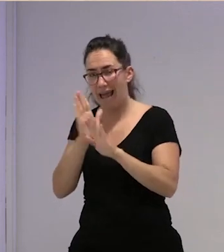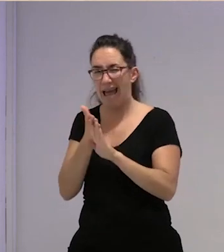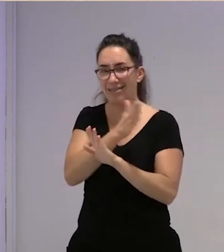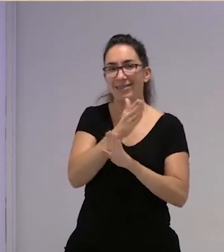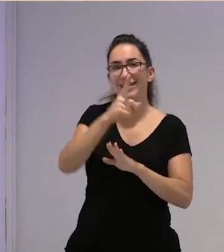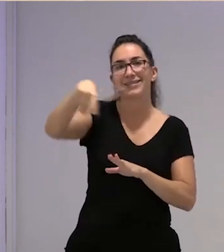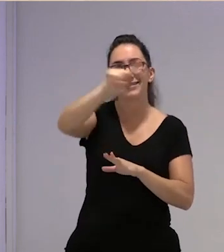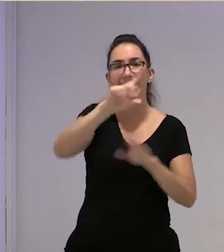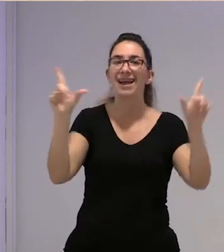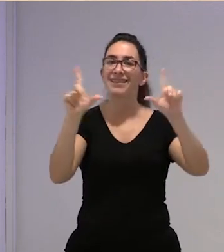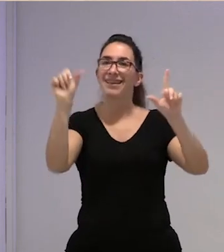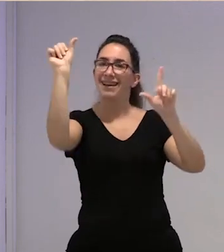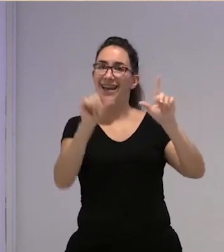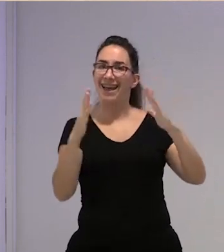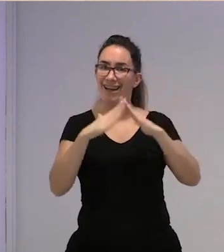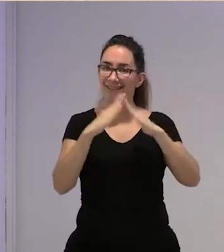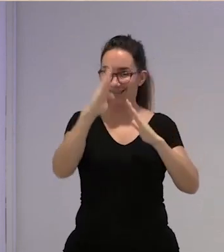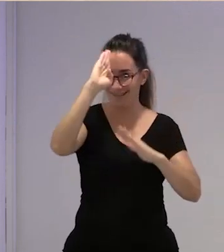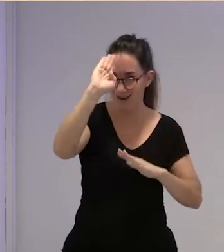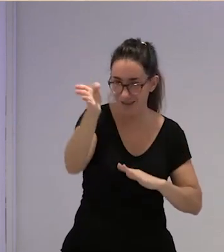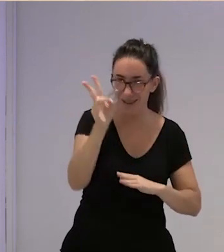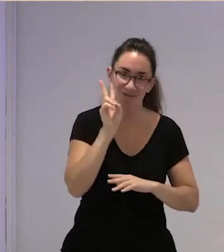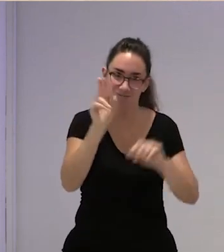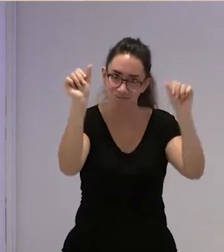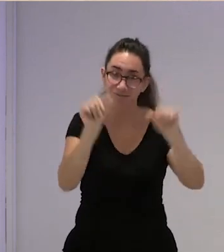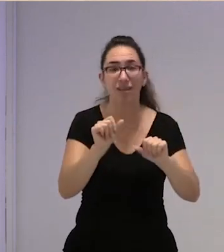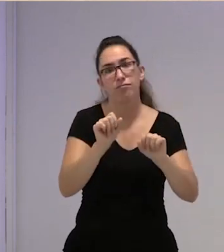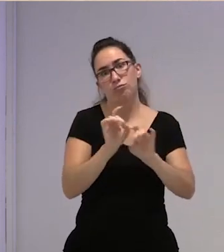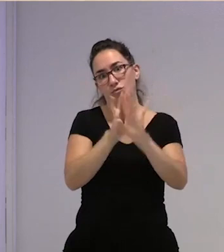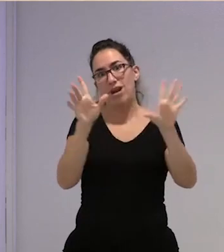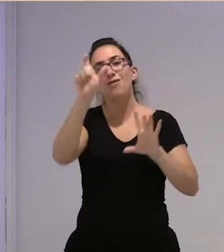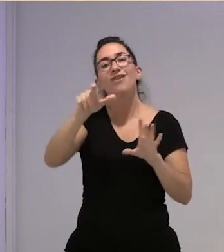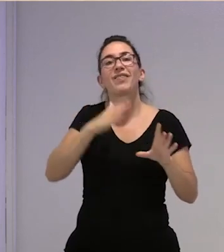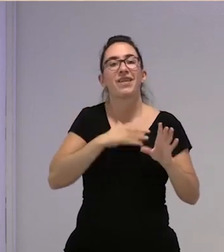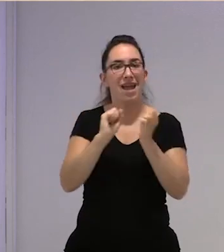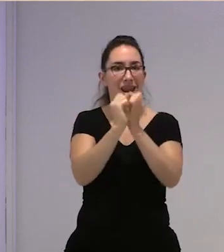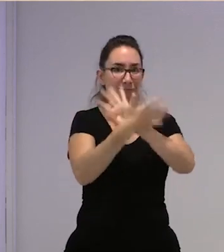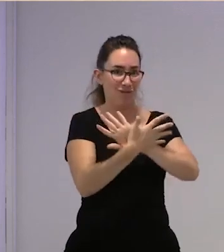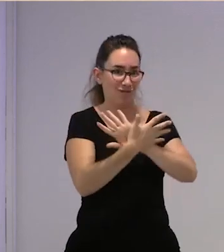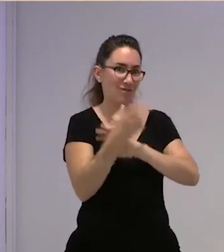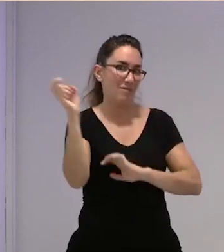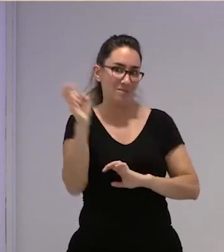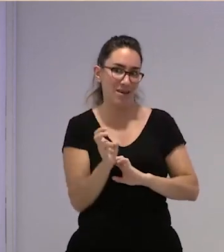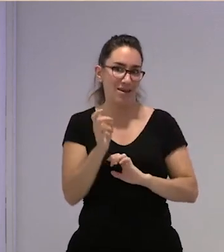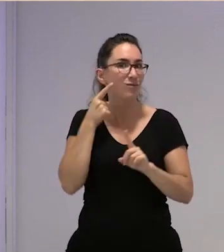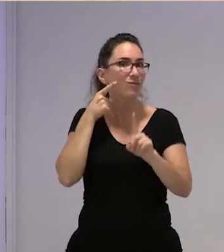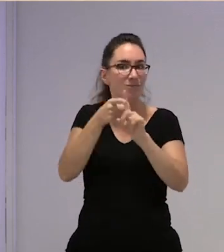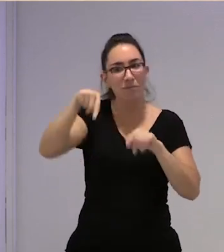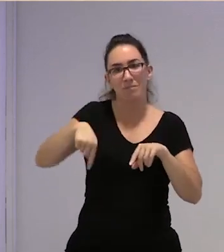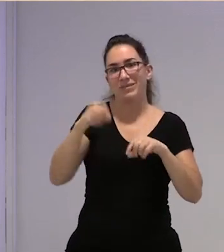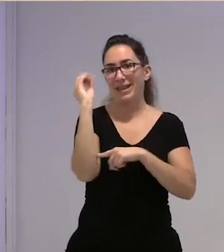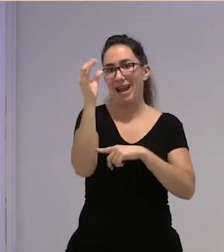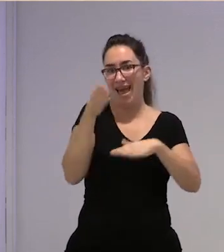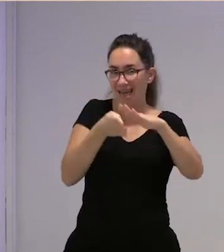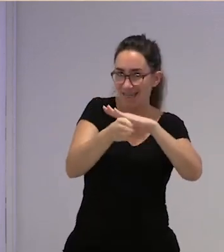casa por el streaming y por supuesto a la gente de Araba y Tragordak, que hoy ha venido a ayudarnos a hacer más accesible esta